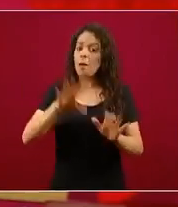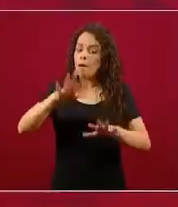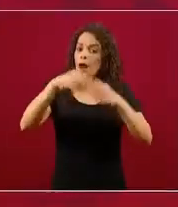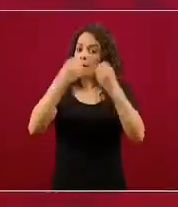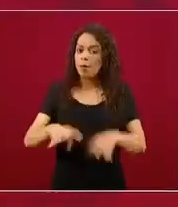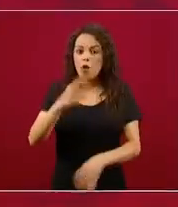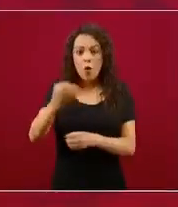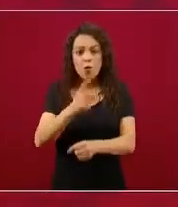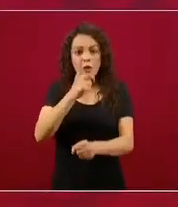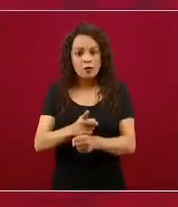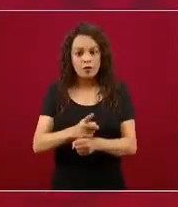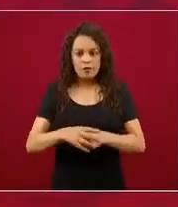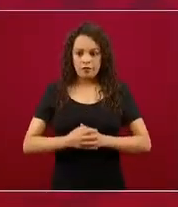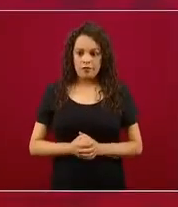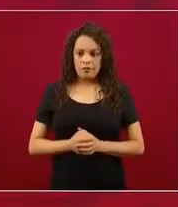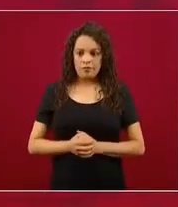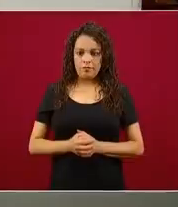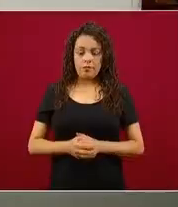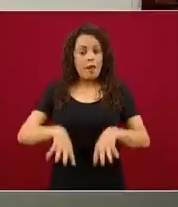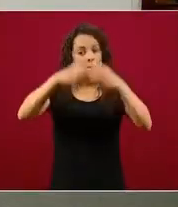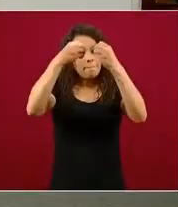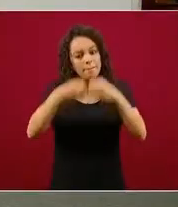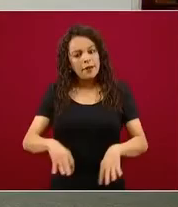usan algunas personas, se perdió tiempo.